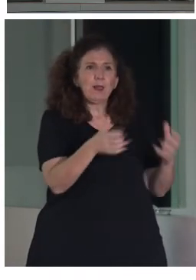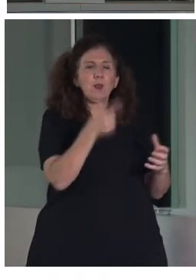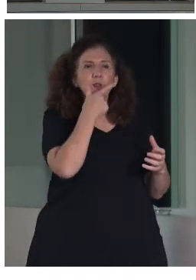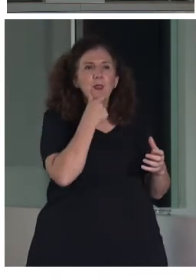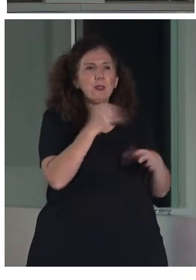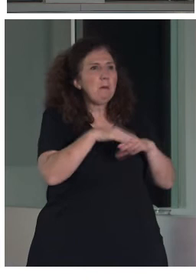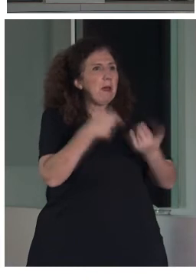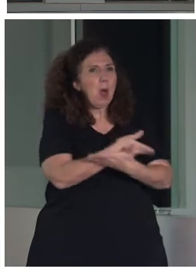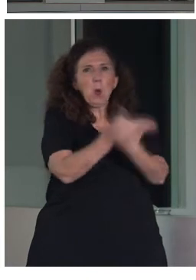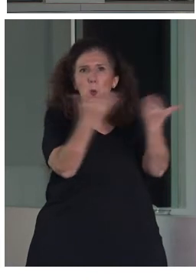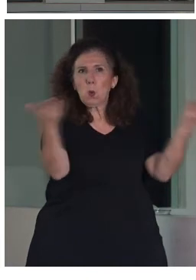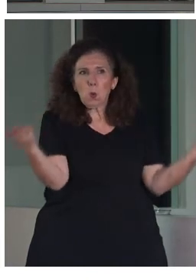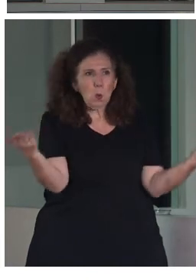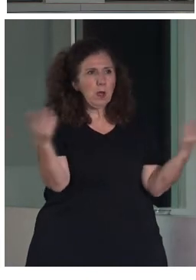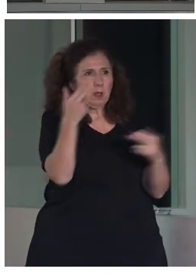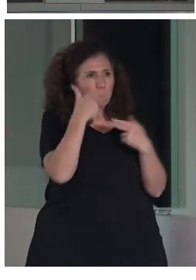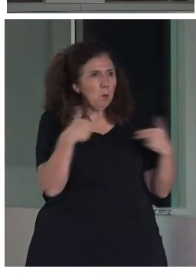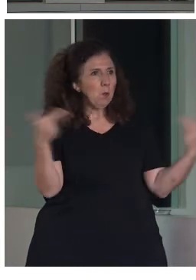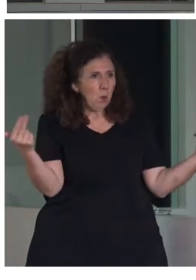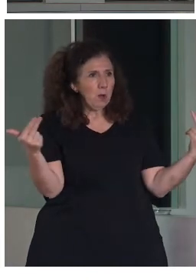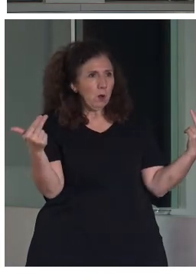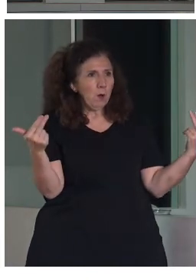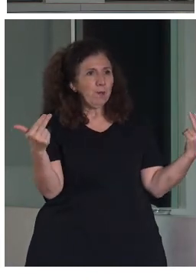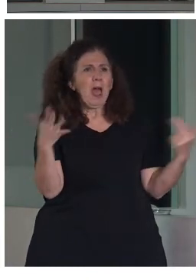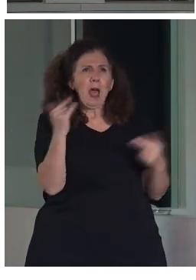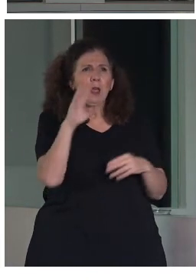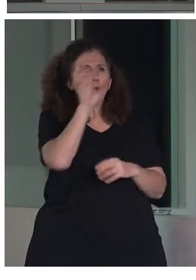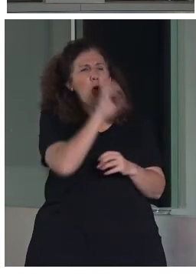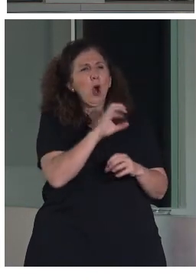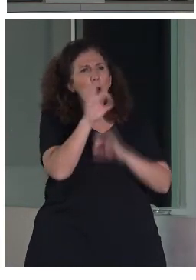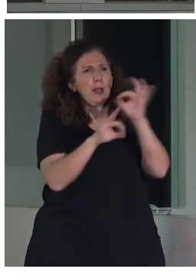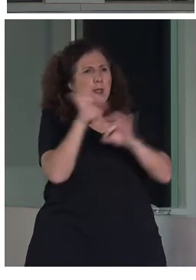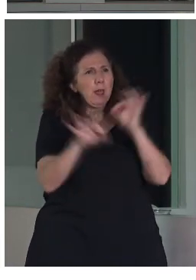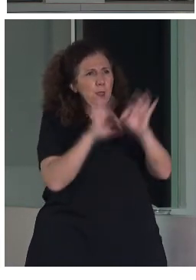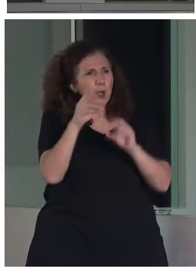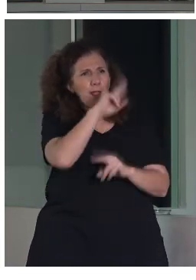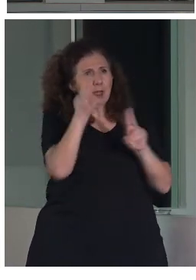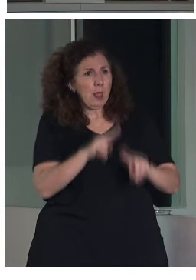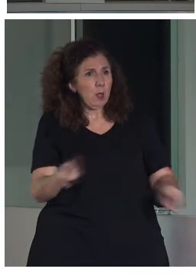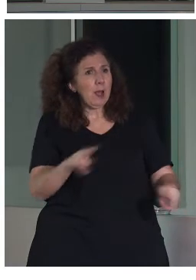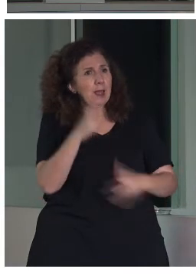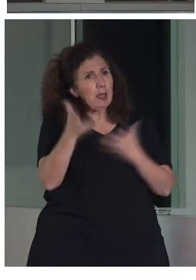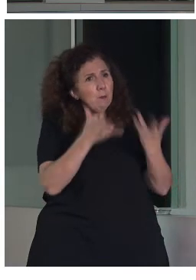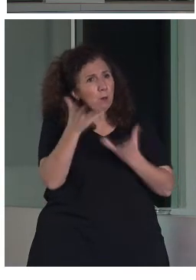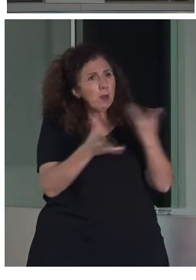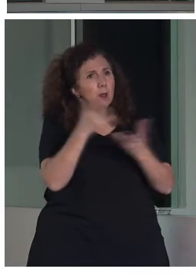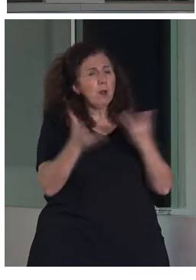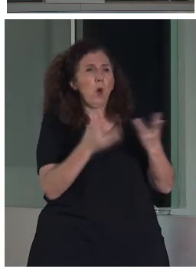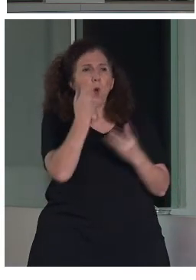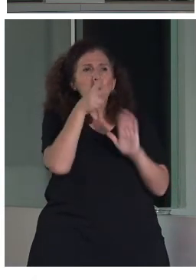transversal. De hecho, existen varias organizaciones internacionales que han empezado a promover una norma, una norma ISO